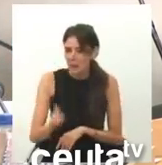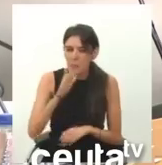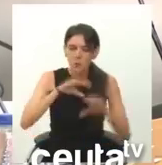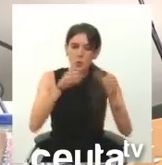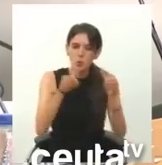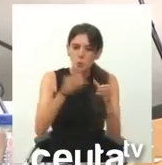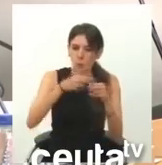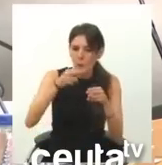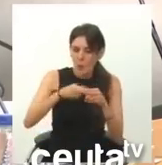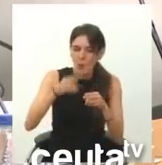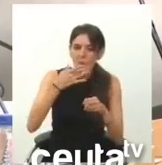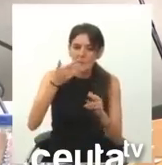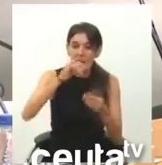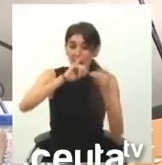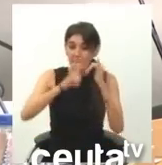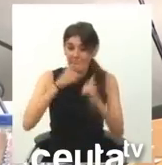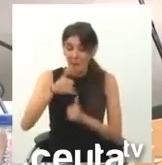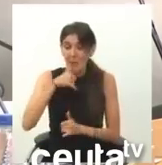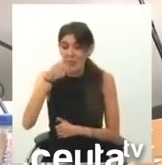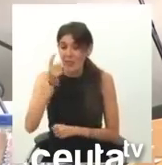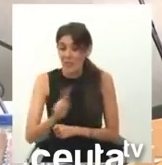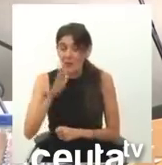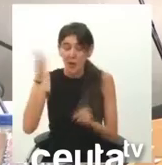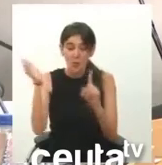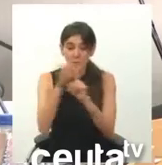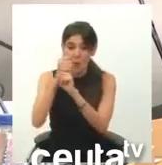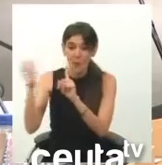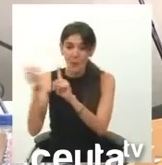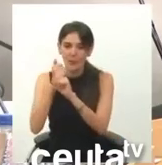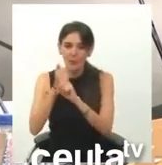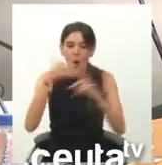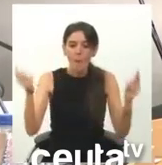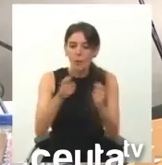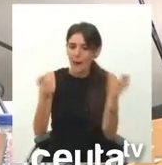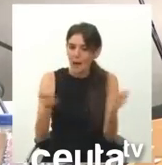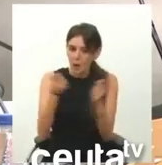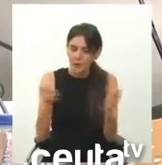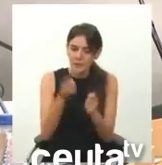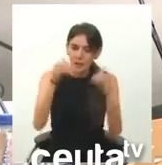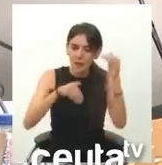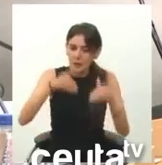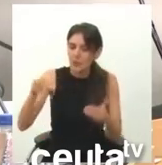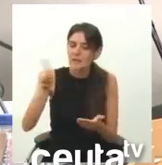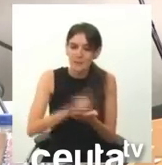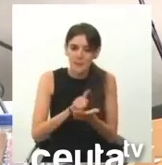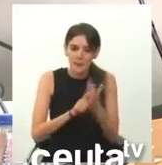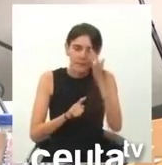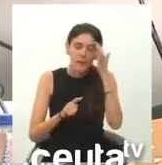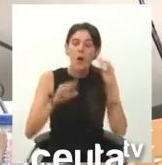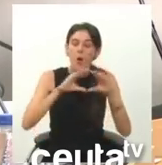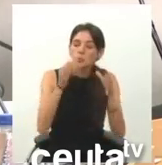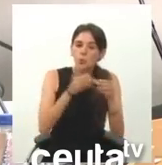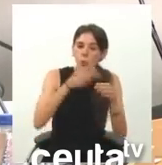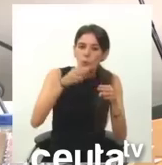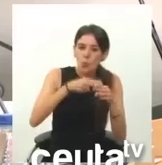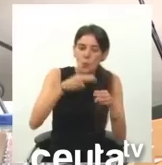político, manosear a Ceuta y a sus ciudadanos para sus logros puramente propagandísticos y electorales, de un partido que no